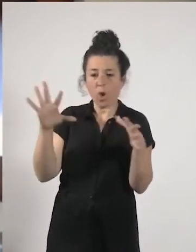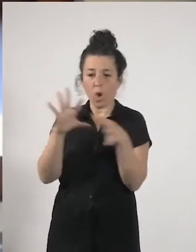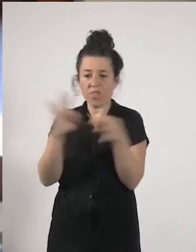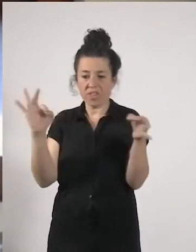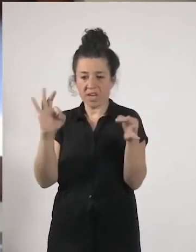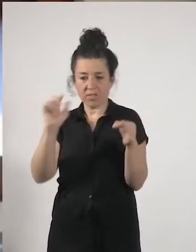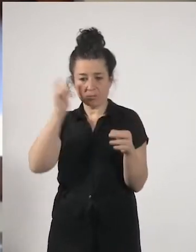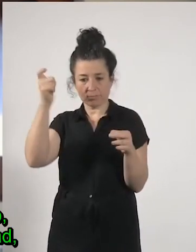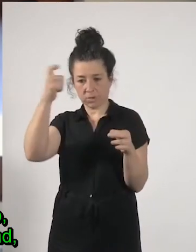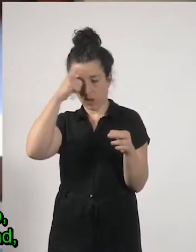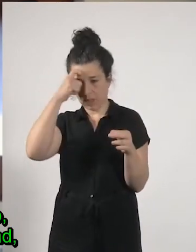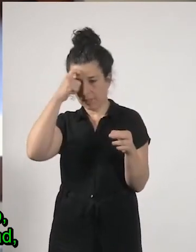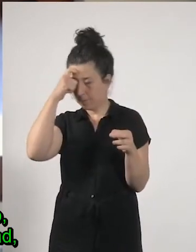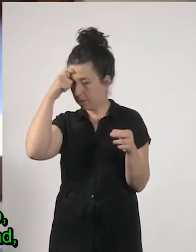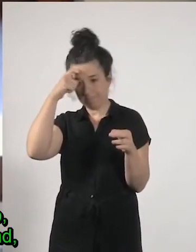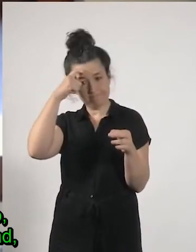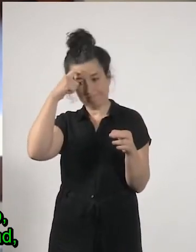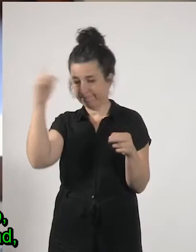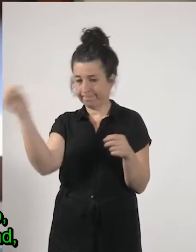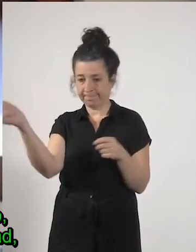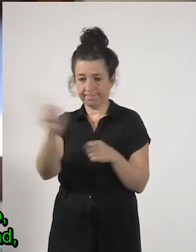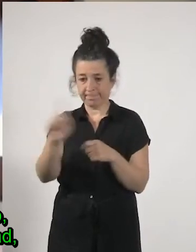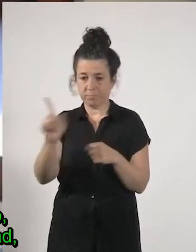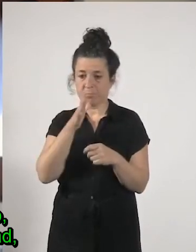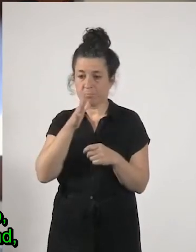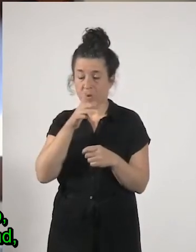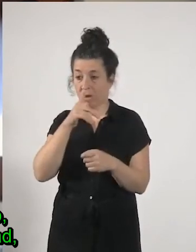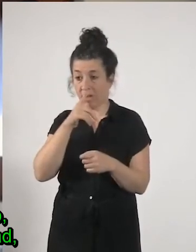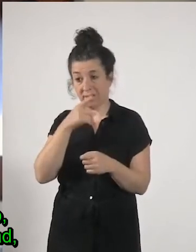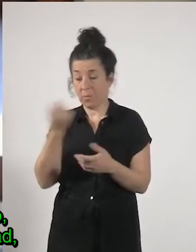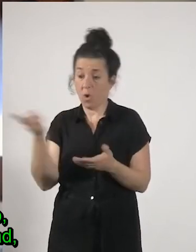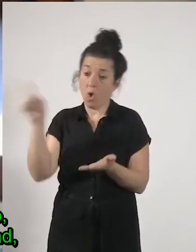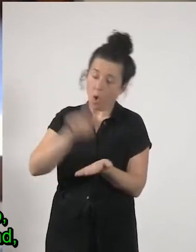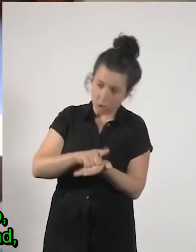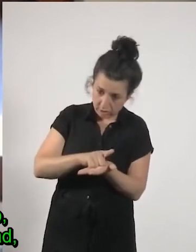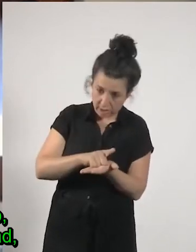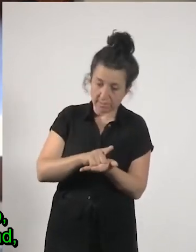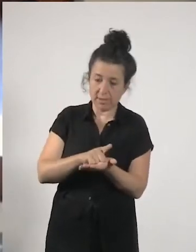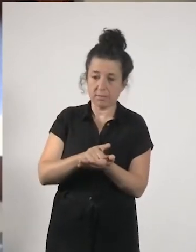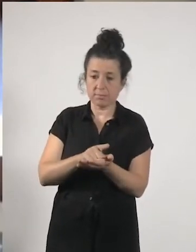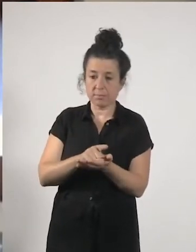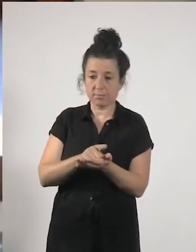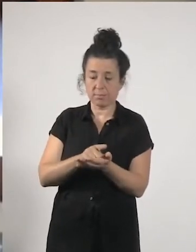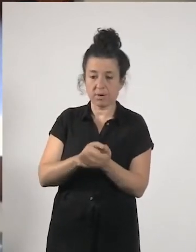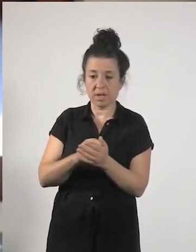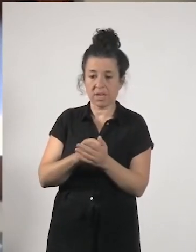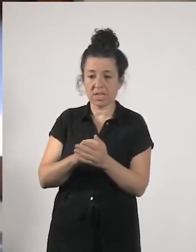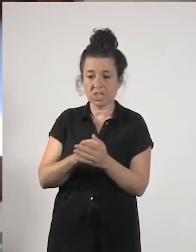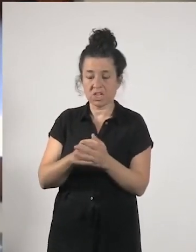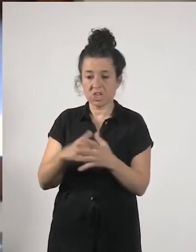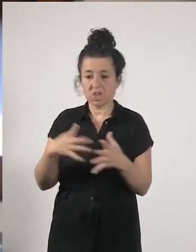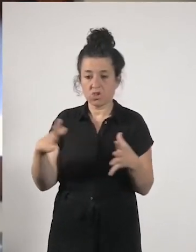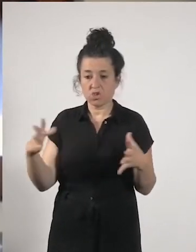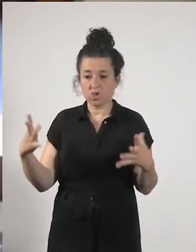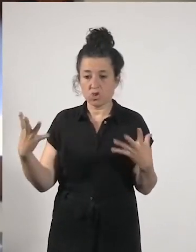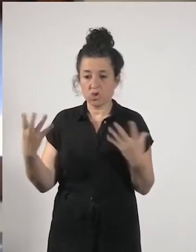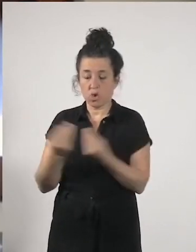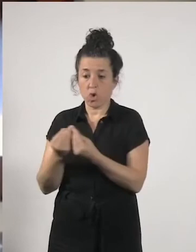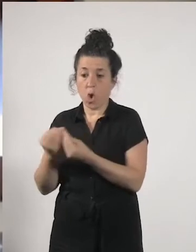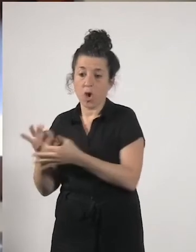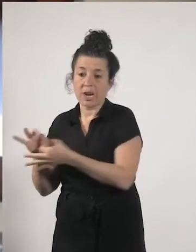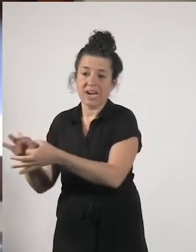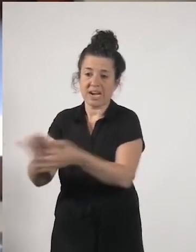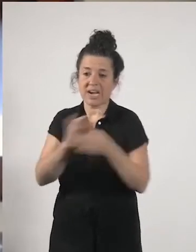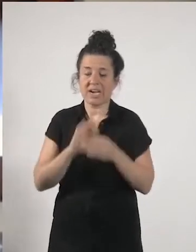que es lo que se está imponiendo renunciando a la corresponsabilidad que es la idea que habíamos impuesto a las feministas